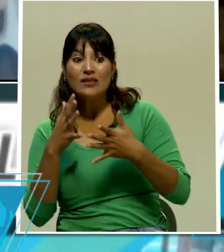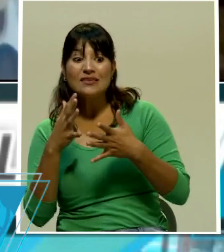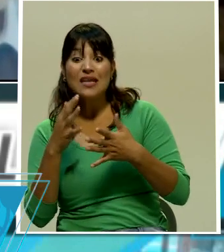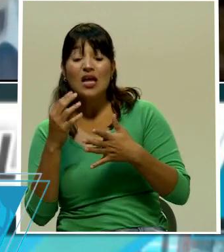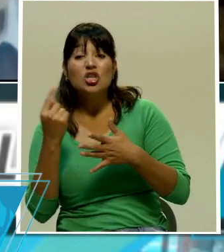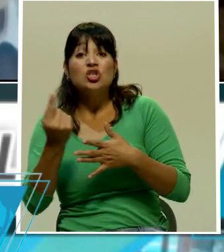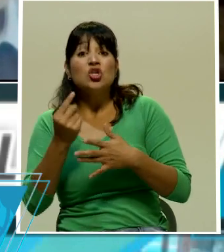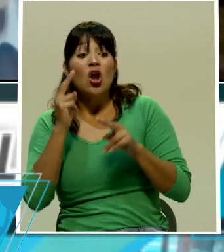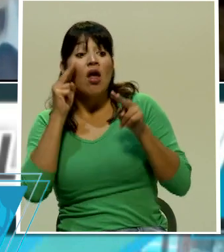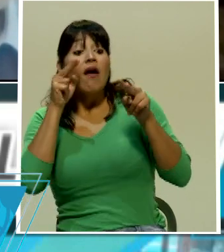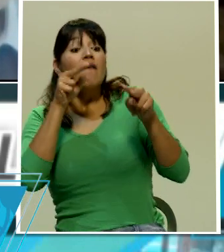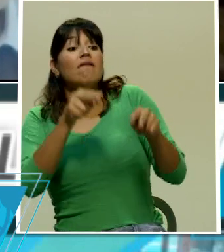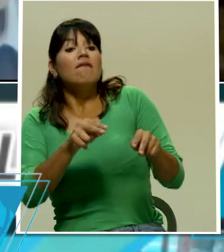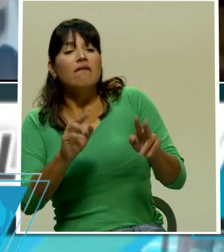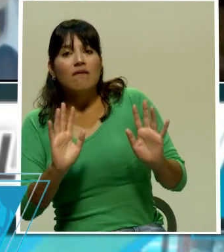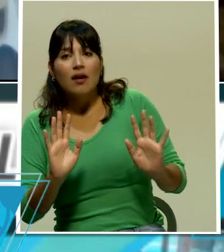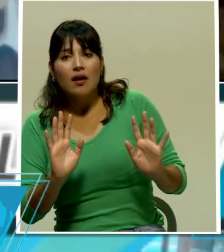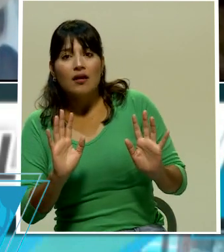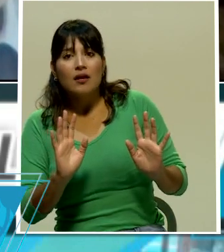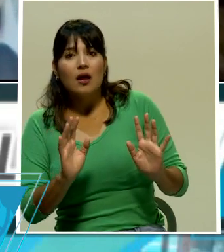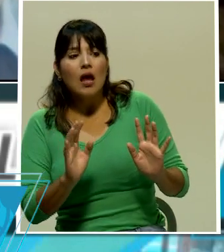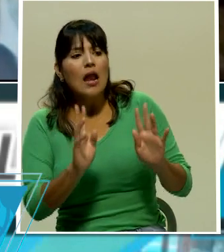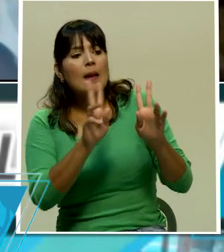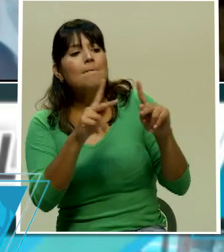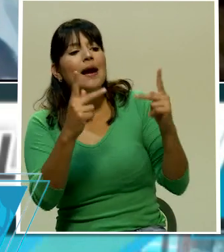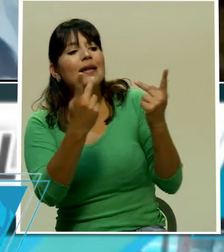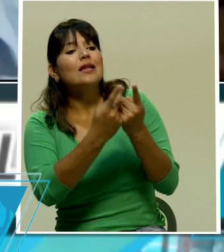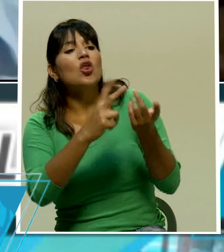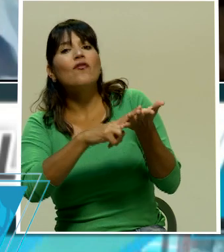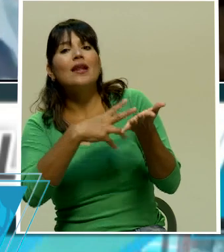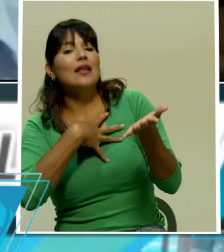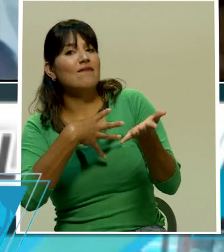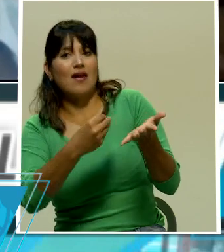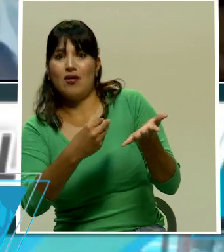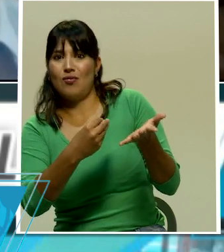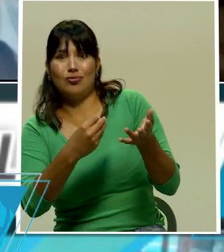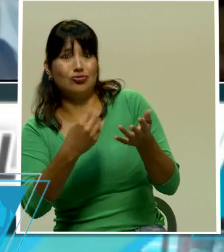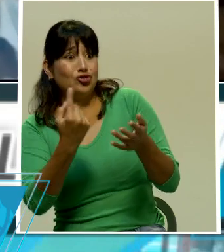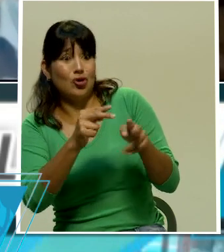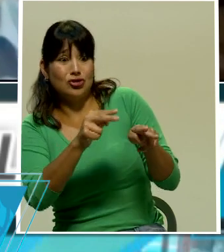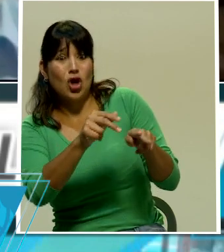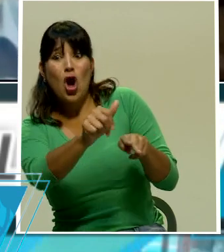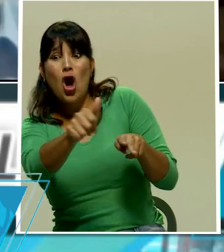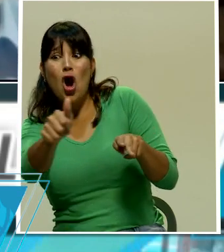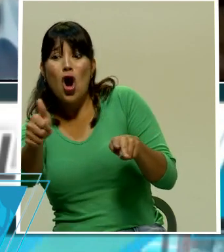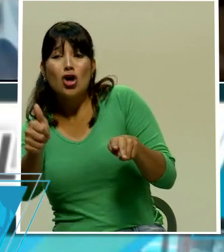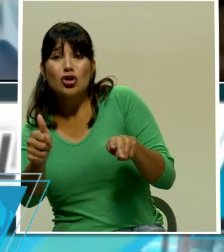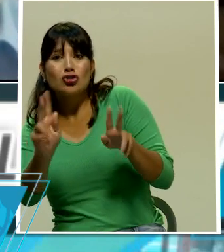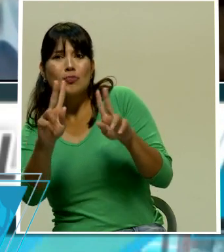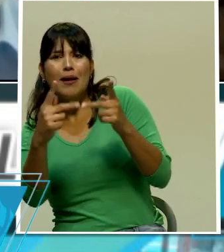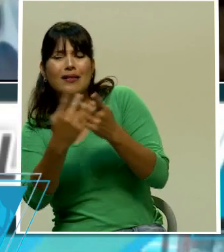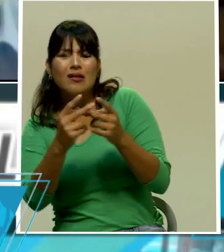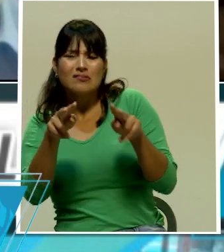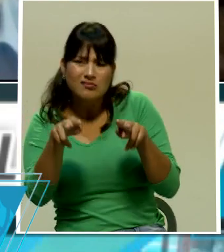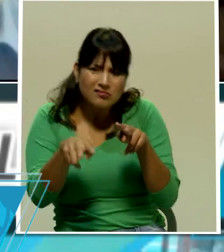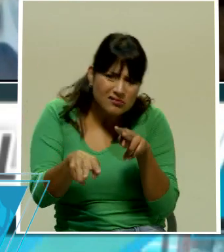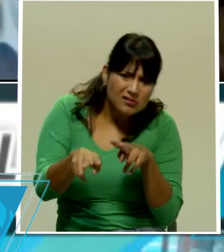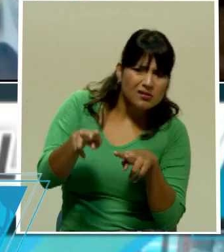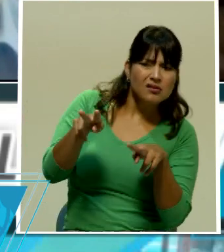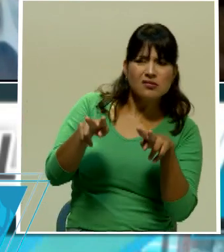es la fracción o la deliberación nacional el resto de las fracciones están invisibilizadas completamente